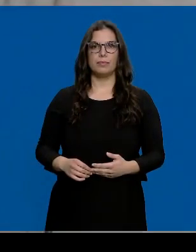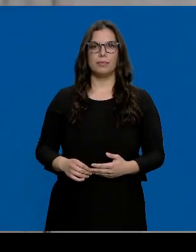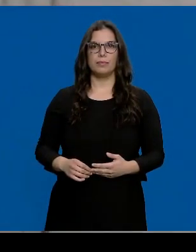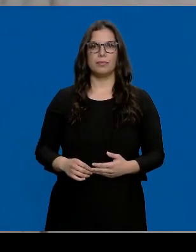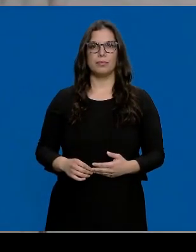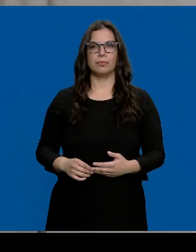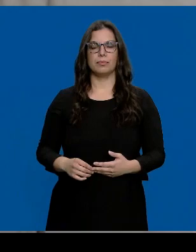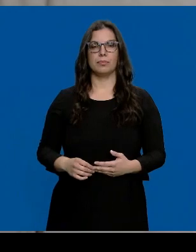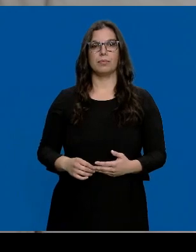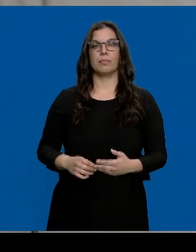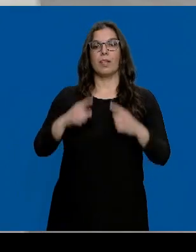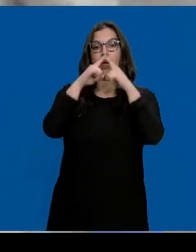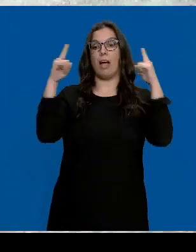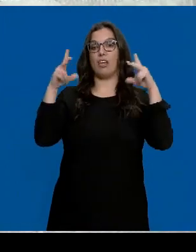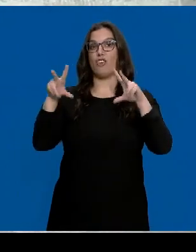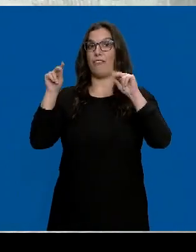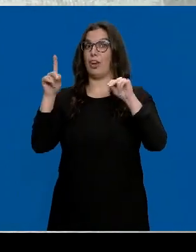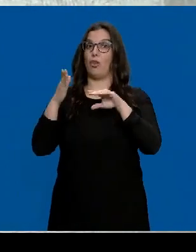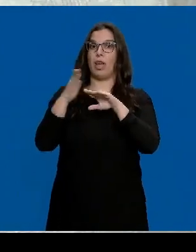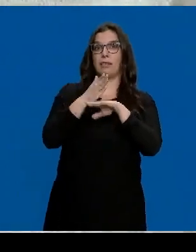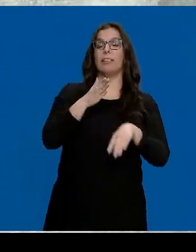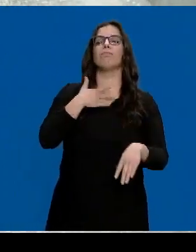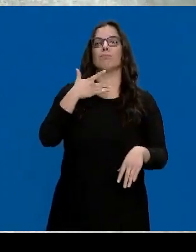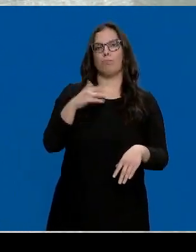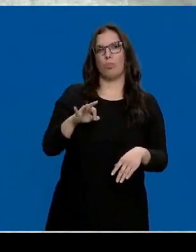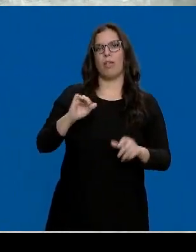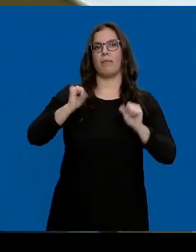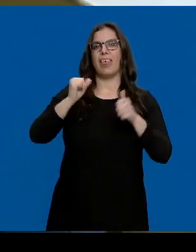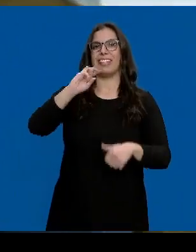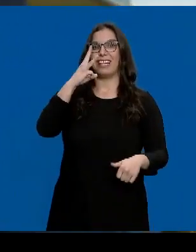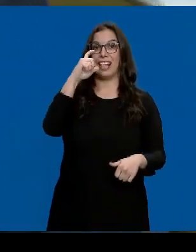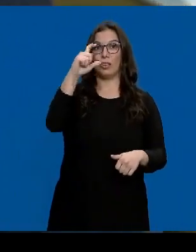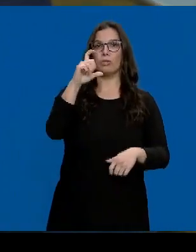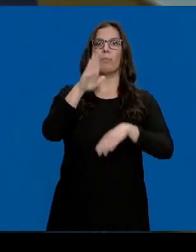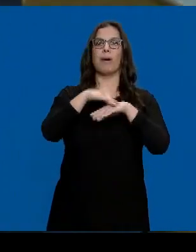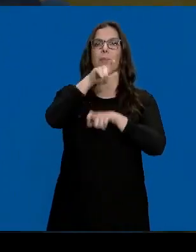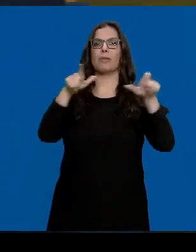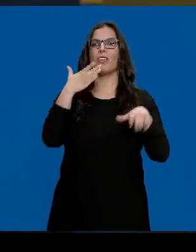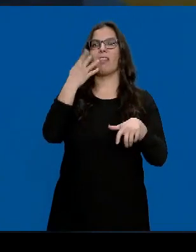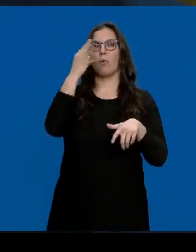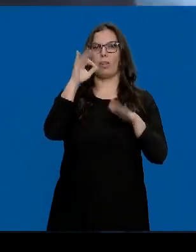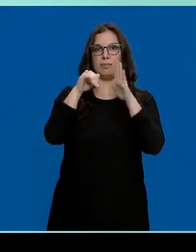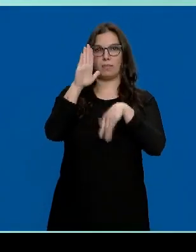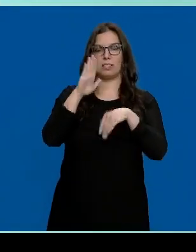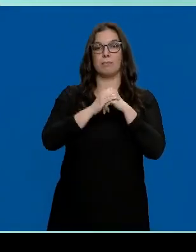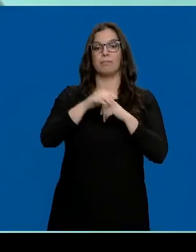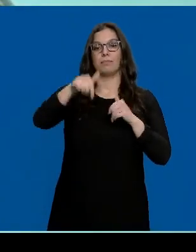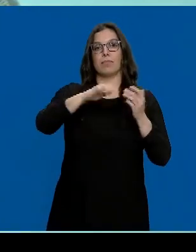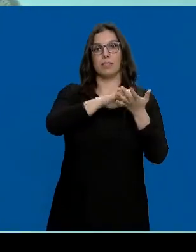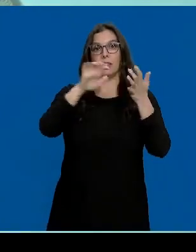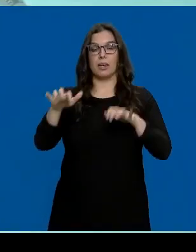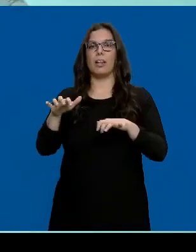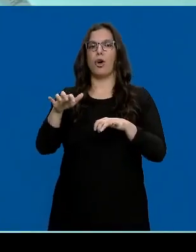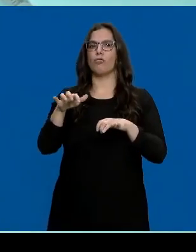Y antes de que acabe el año, podría empezar ya la vacunación con la tercera dosis a los mayores de 40 años. Castilla y León